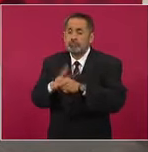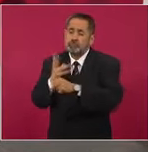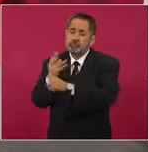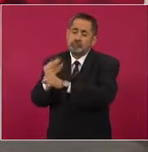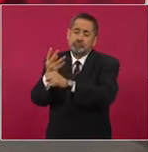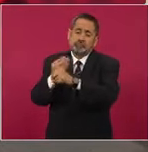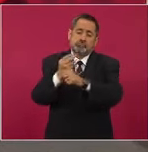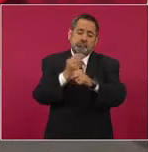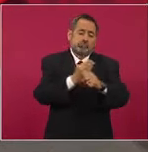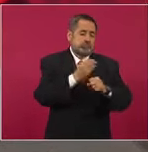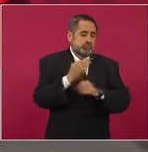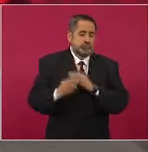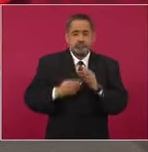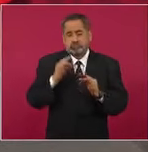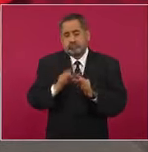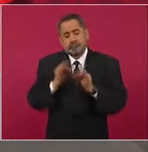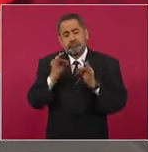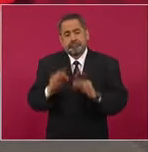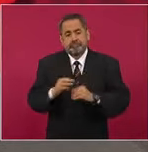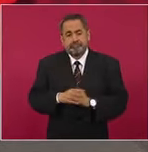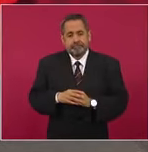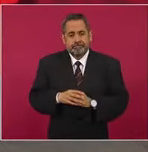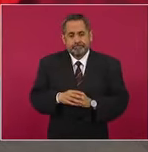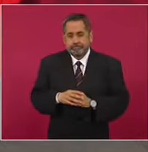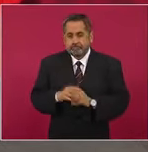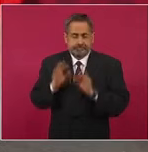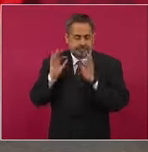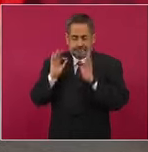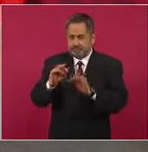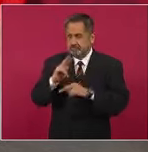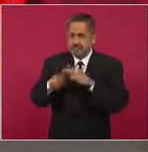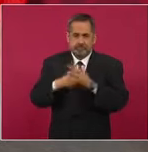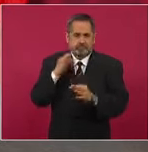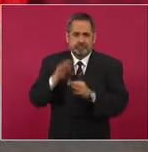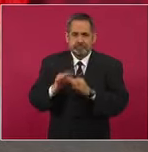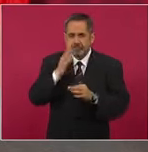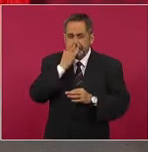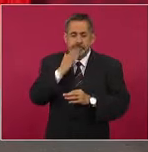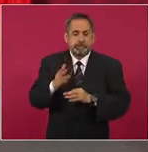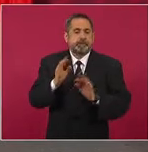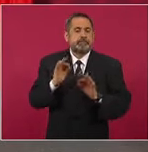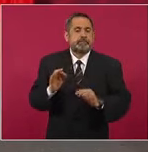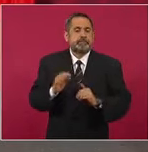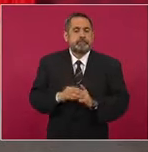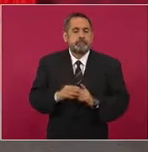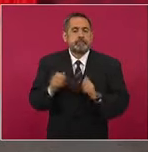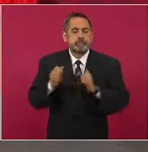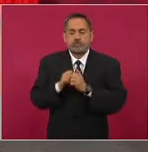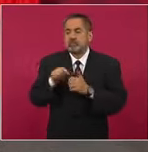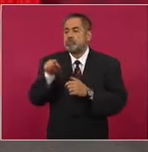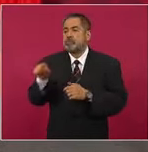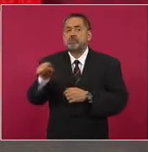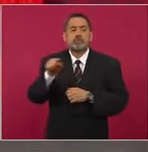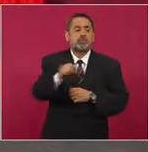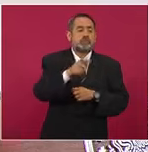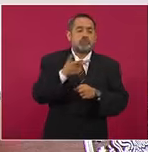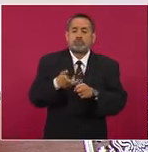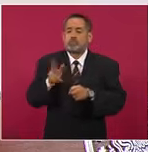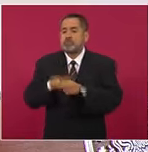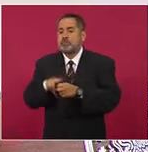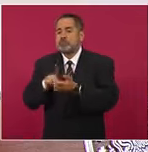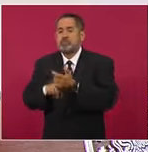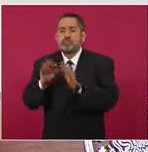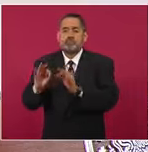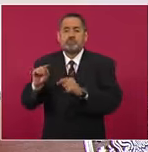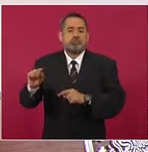que lo vamos a dejar muy bien. No sólo con centros de salud en buen